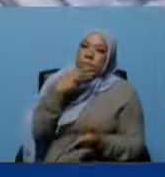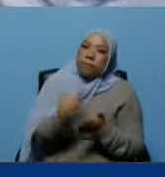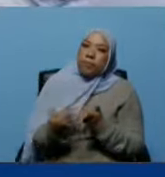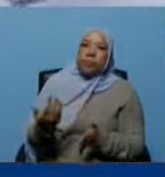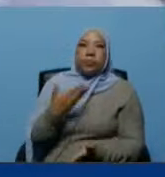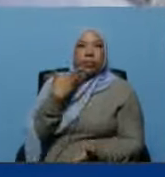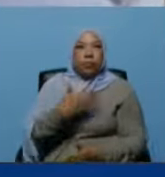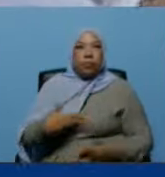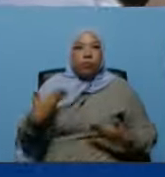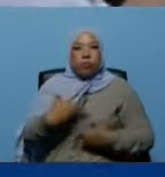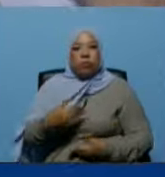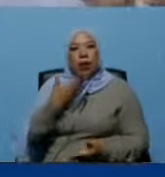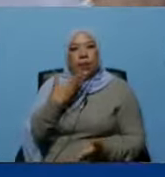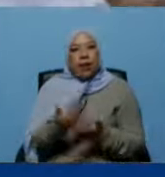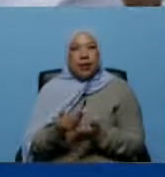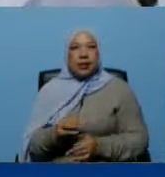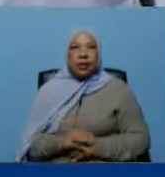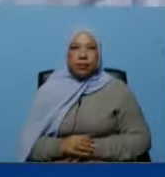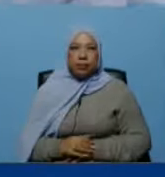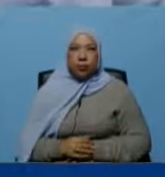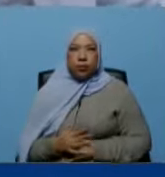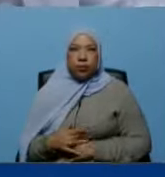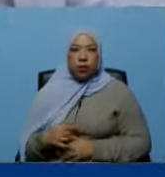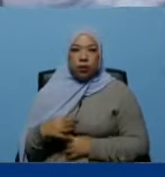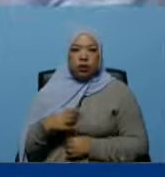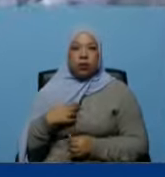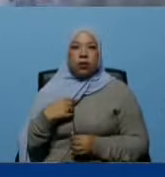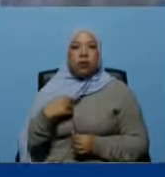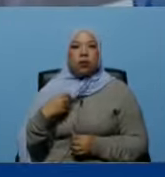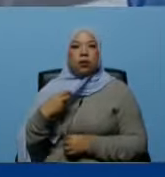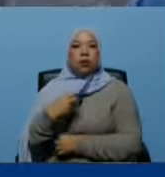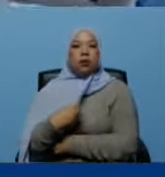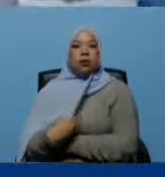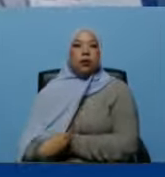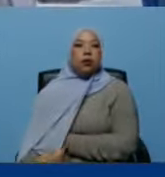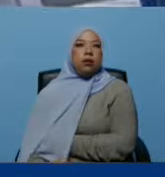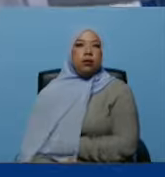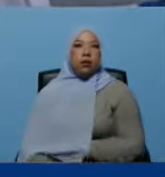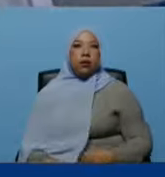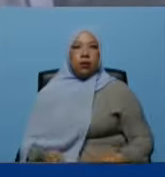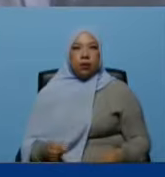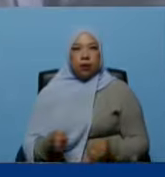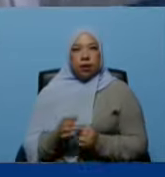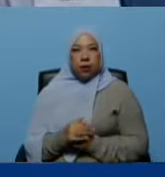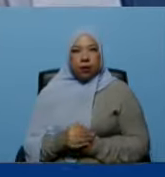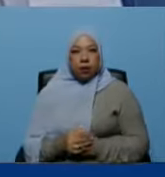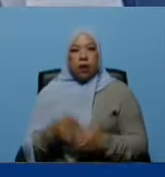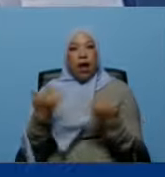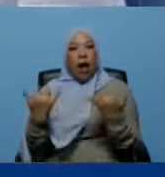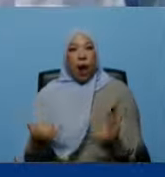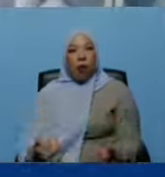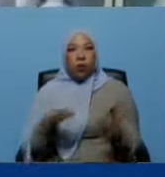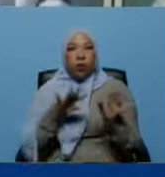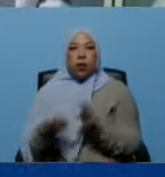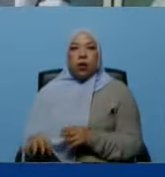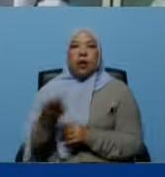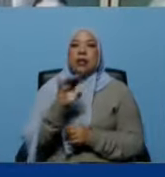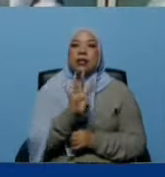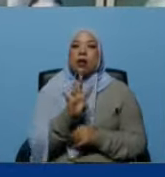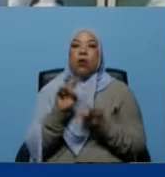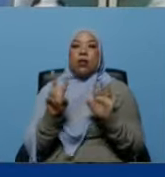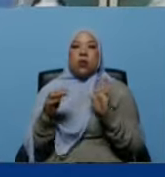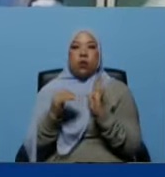presidente bueno presidente de igual forma también anunciarle que en esta recuperación vamos ahora por 57